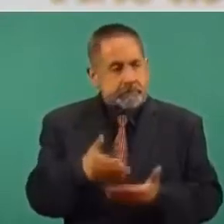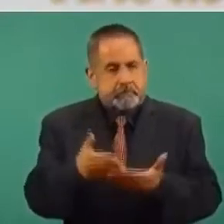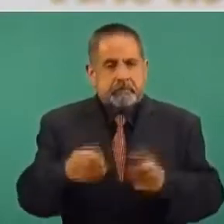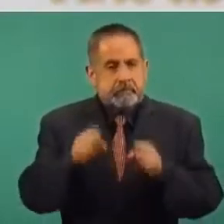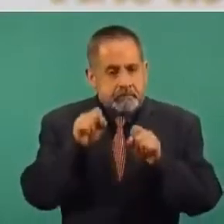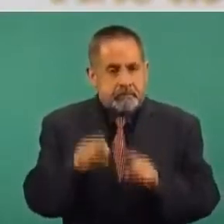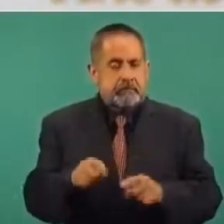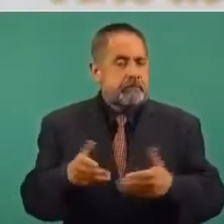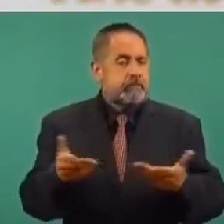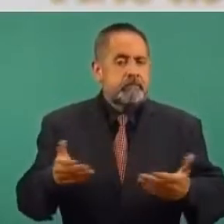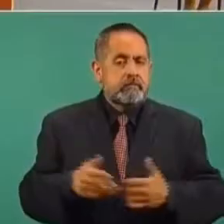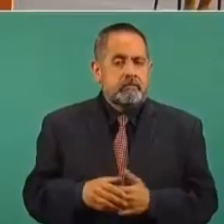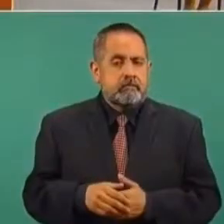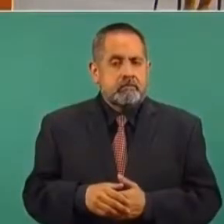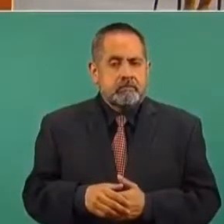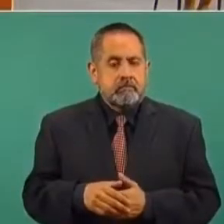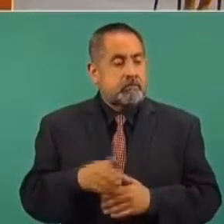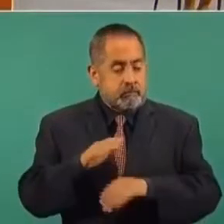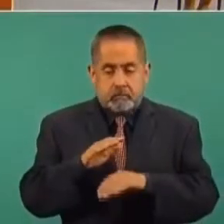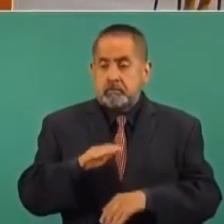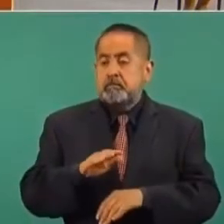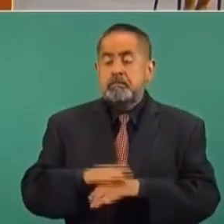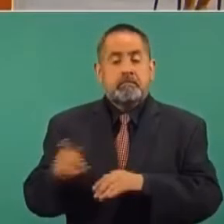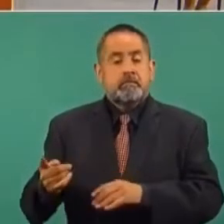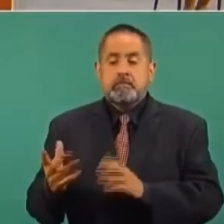que está participando,